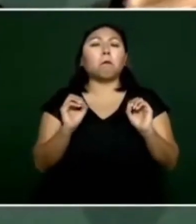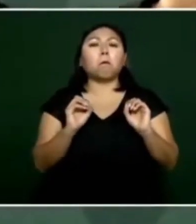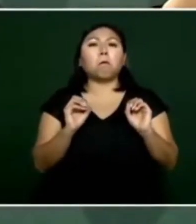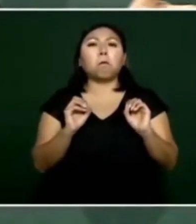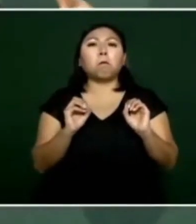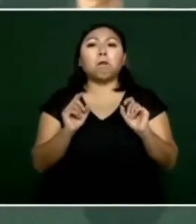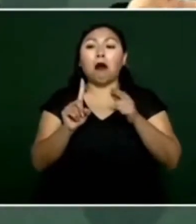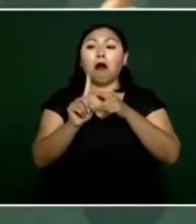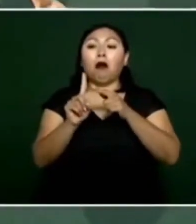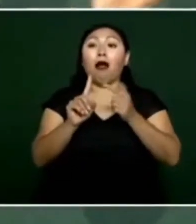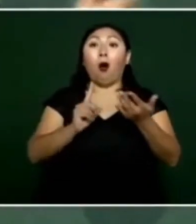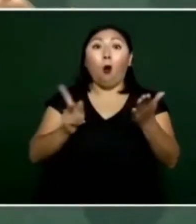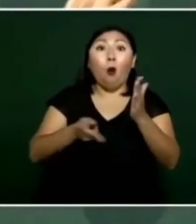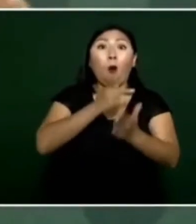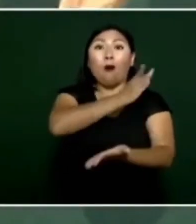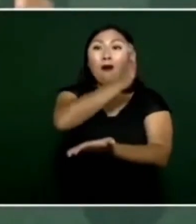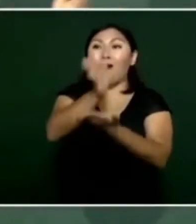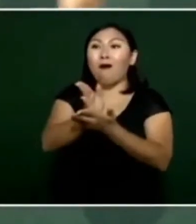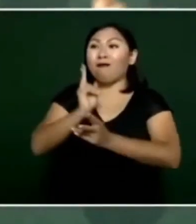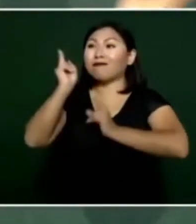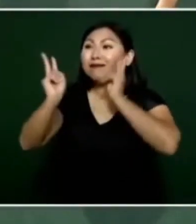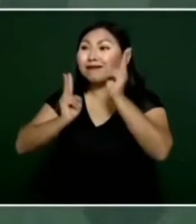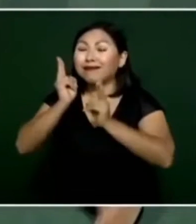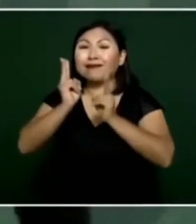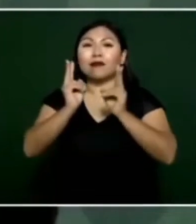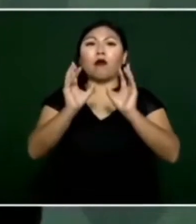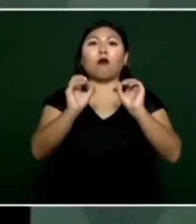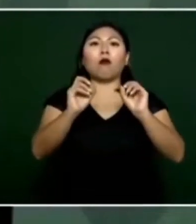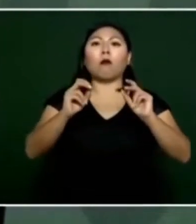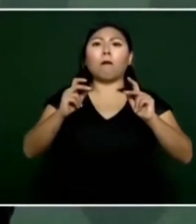visitar a la gente ni hacer nada por la gente,